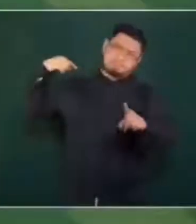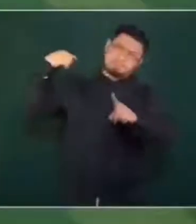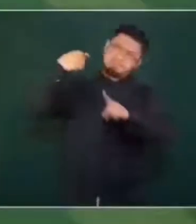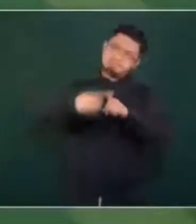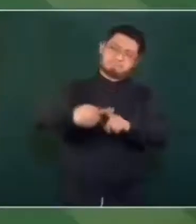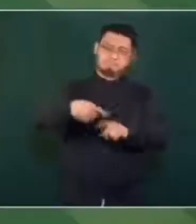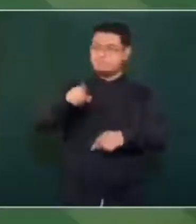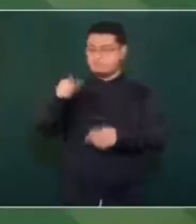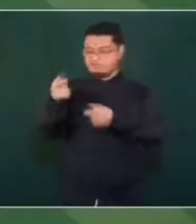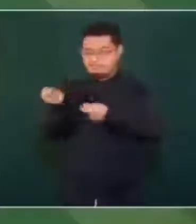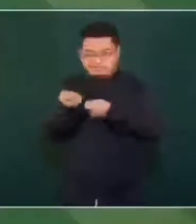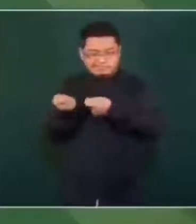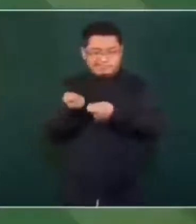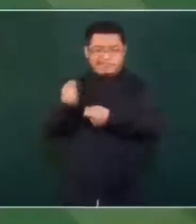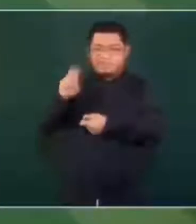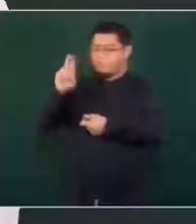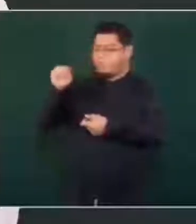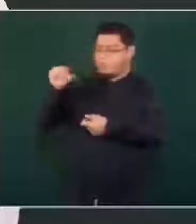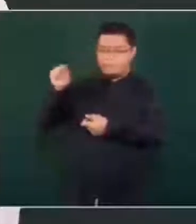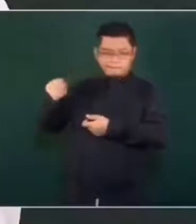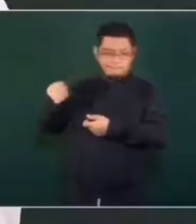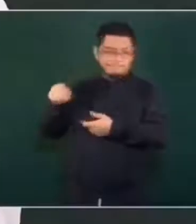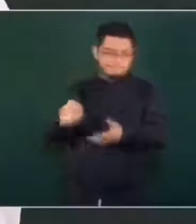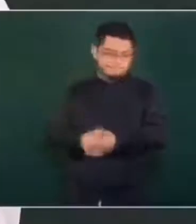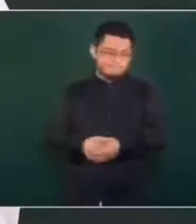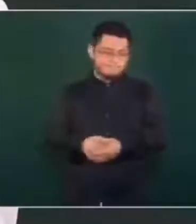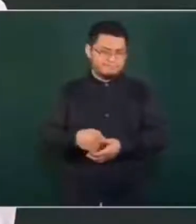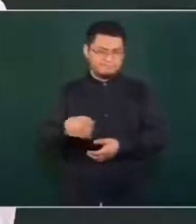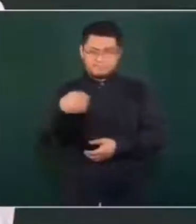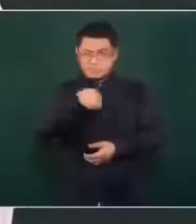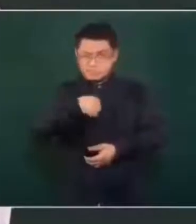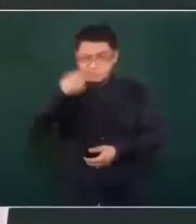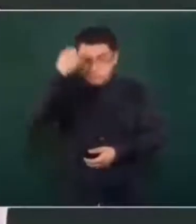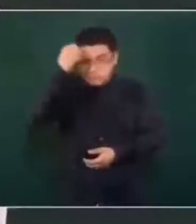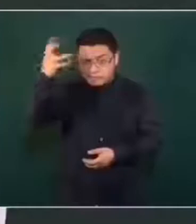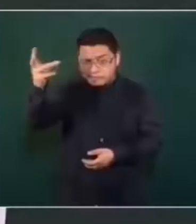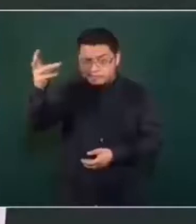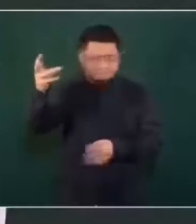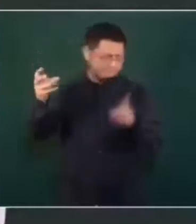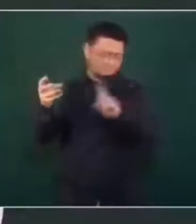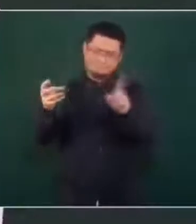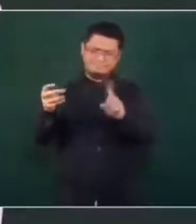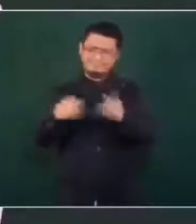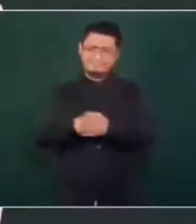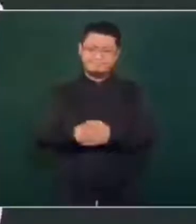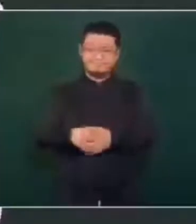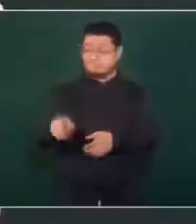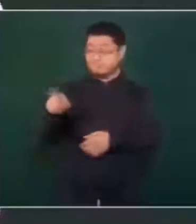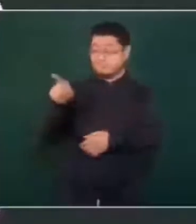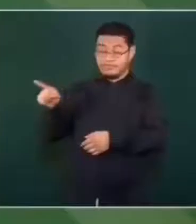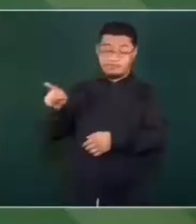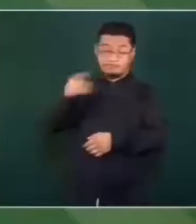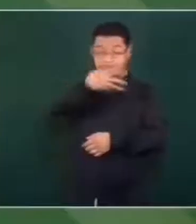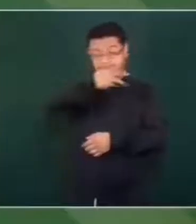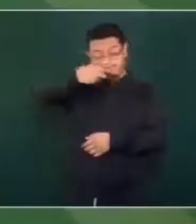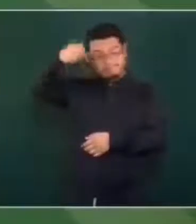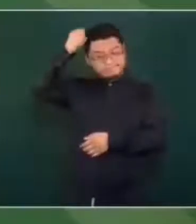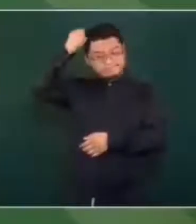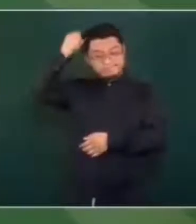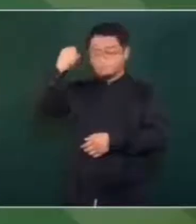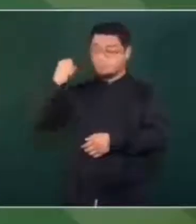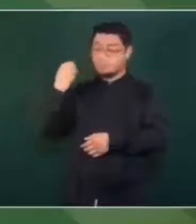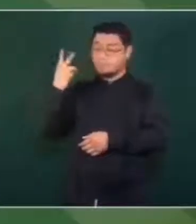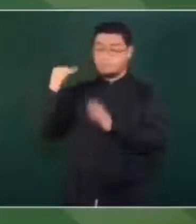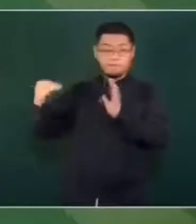A mí no, se me va olvidar de que era candidato en el